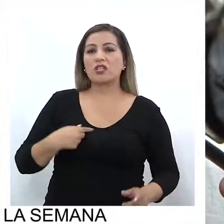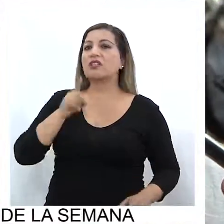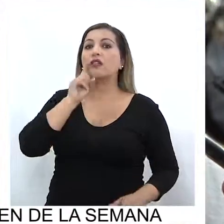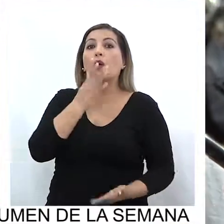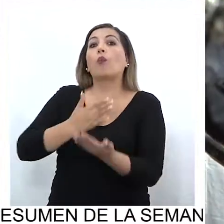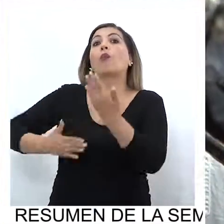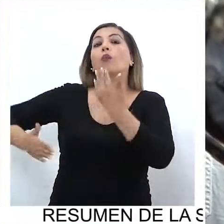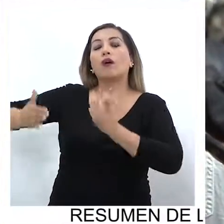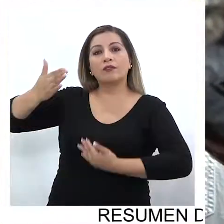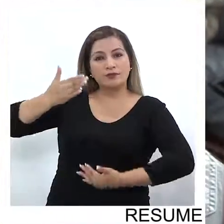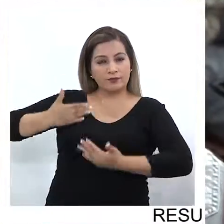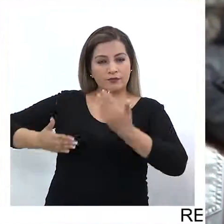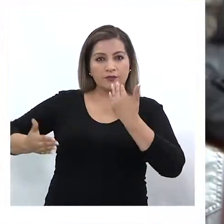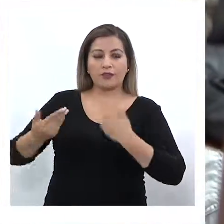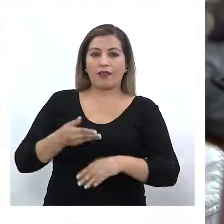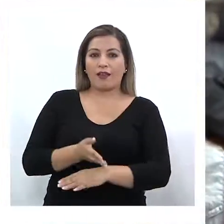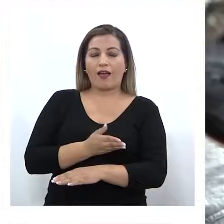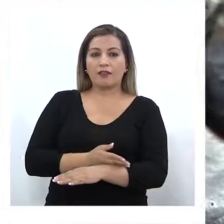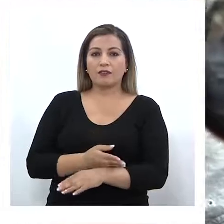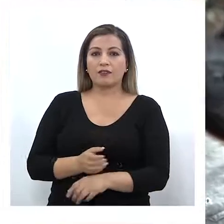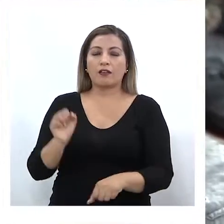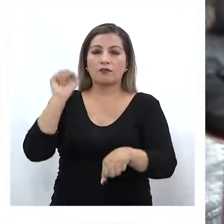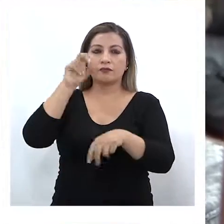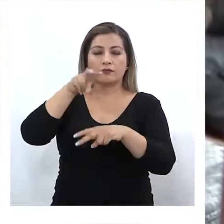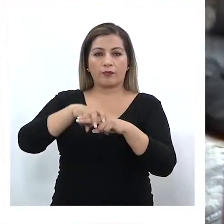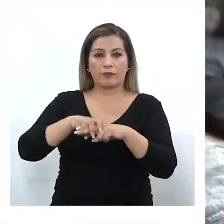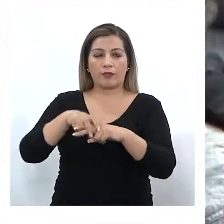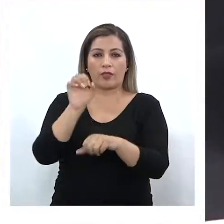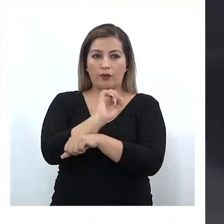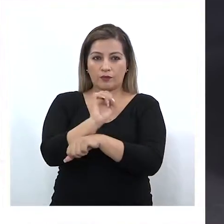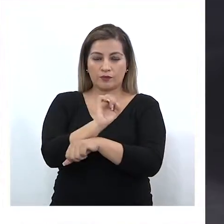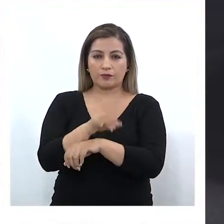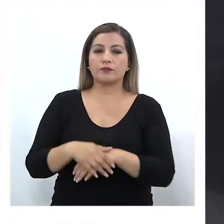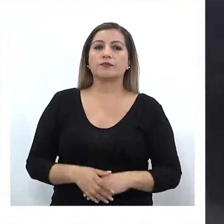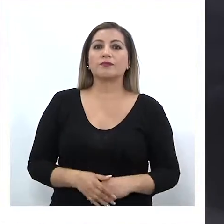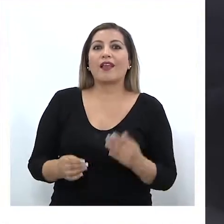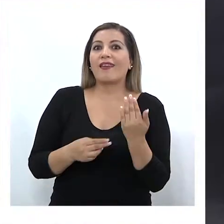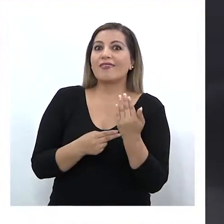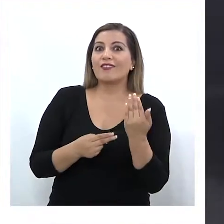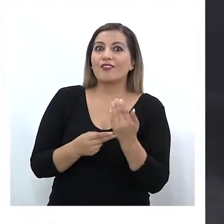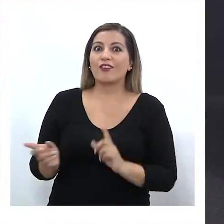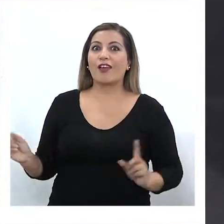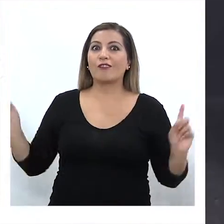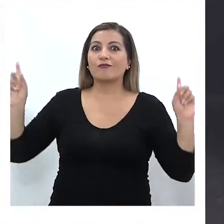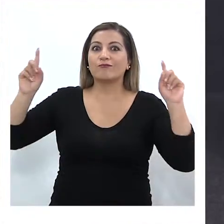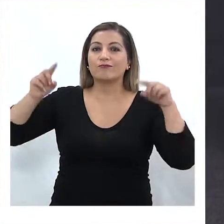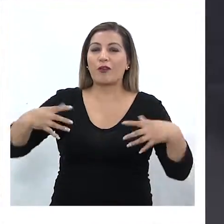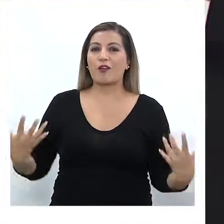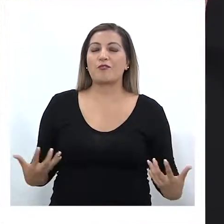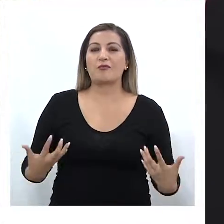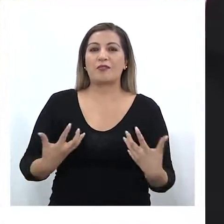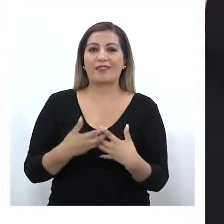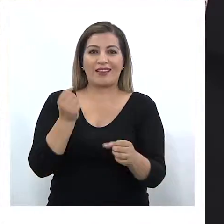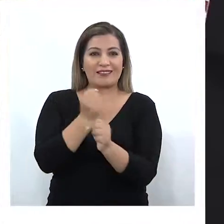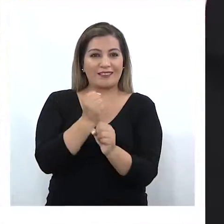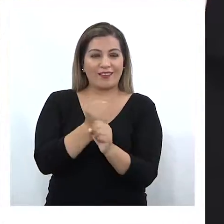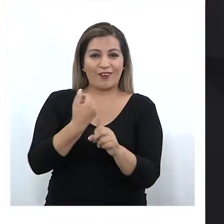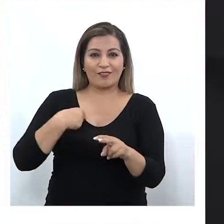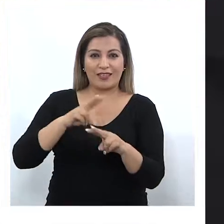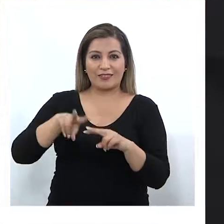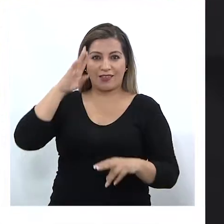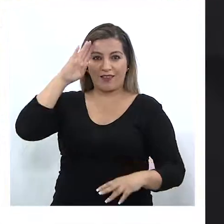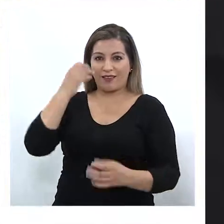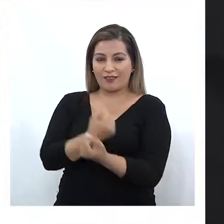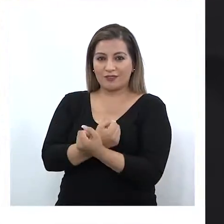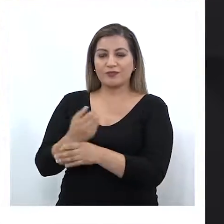tener los cuidados antes de subirse a un vehículo motorizado. Tecnología que llegó para complementar el trabajo de control que realiza